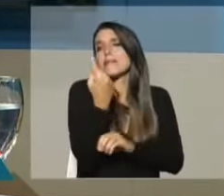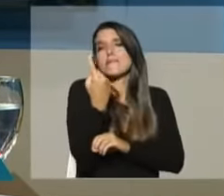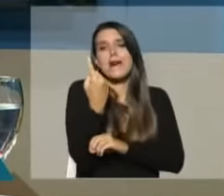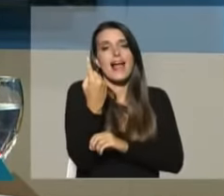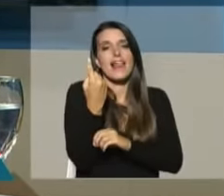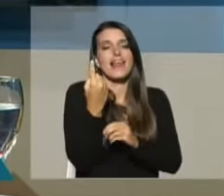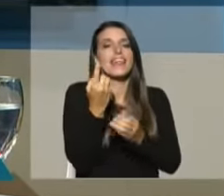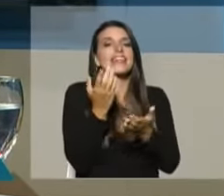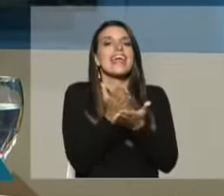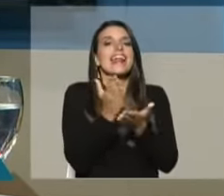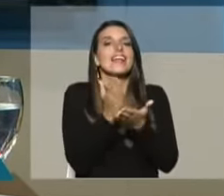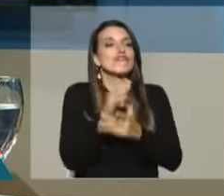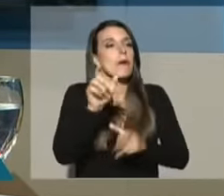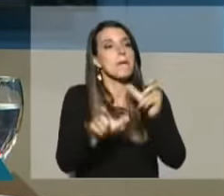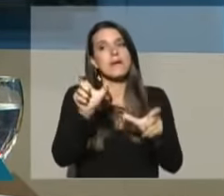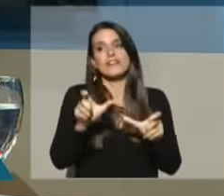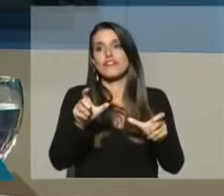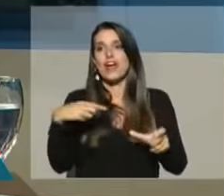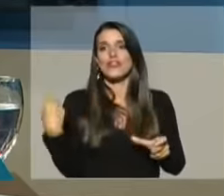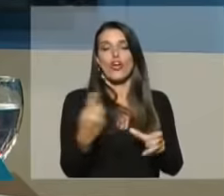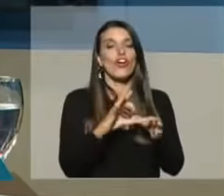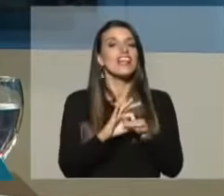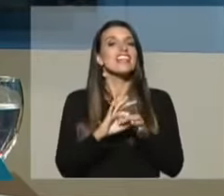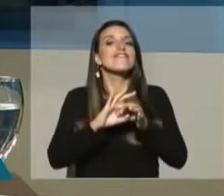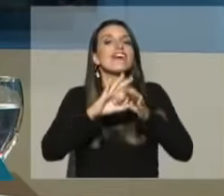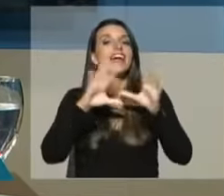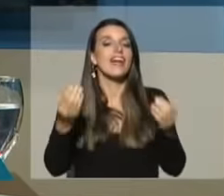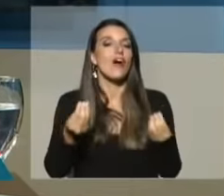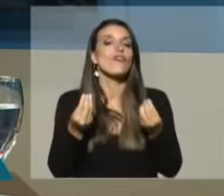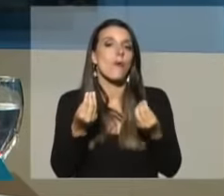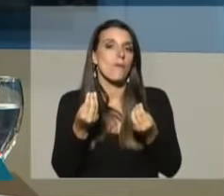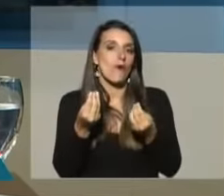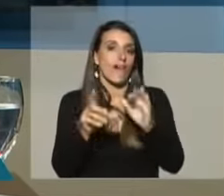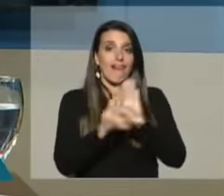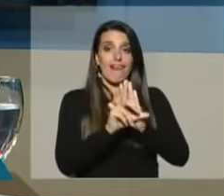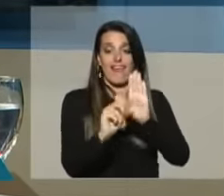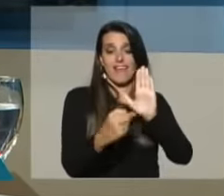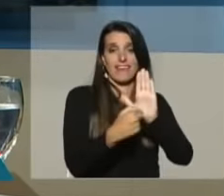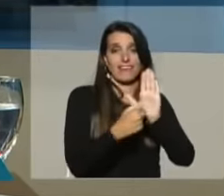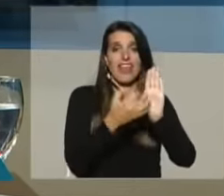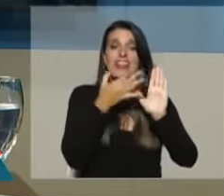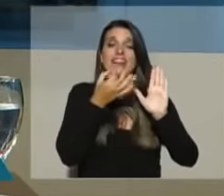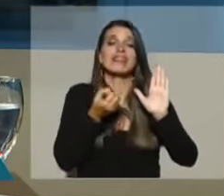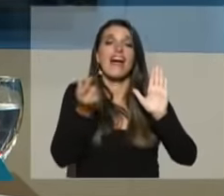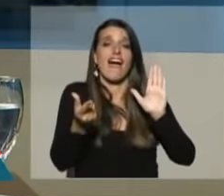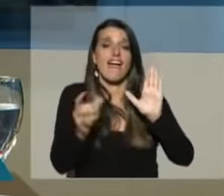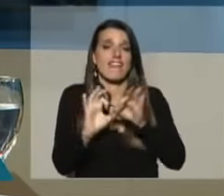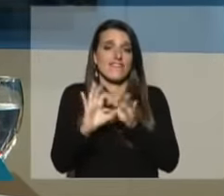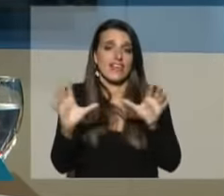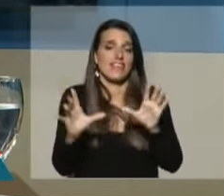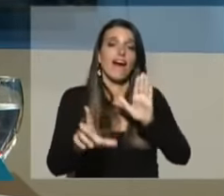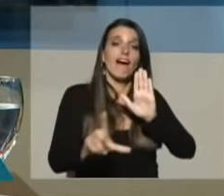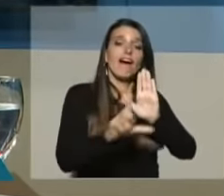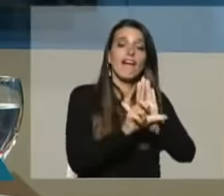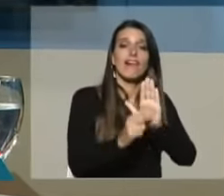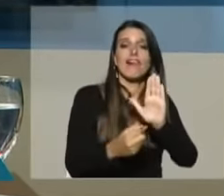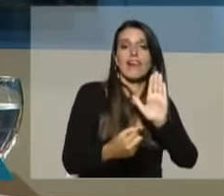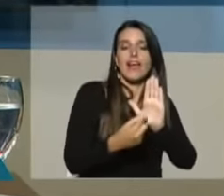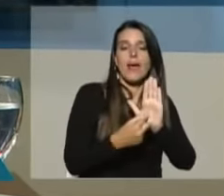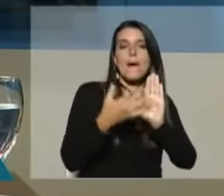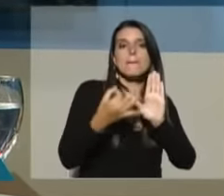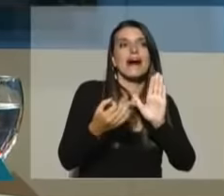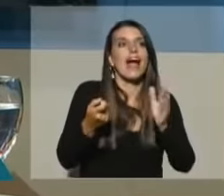justamente la garantía de los ciudadanos. La libertad se defiende con la ley. Y la ley está para justamente